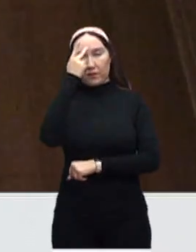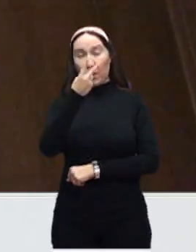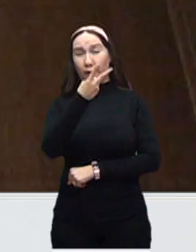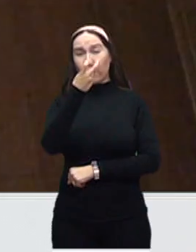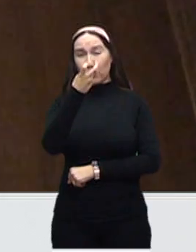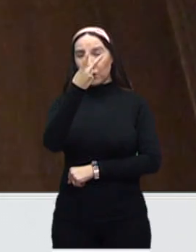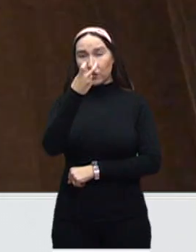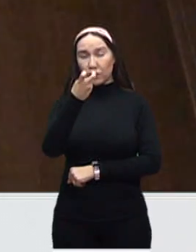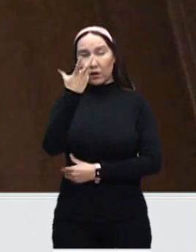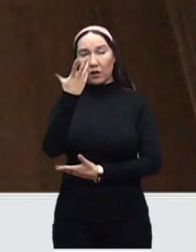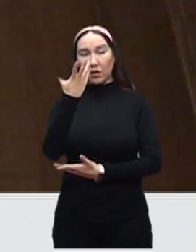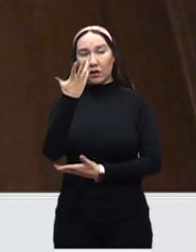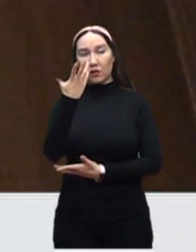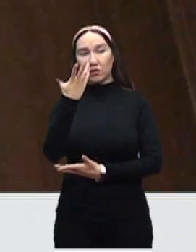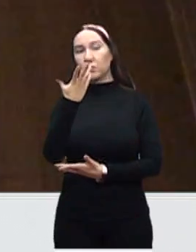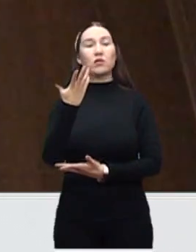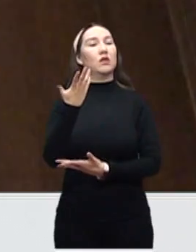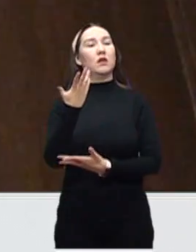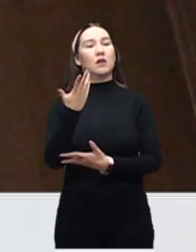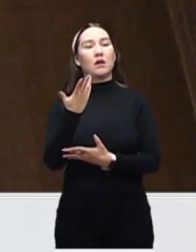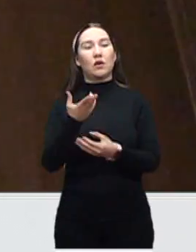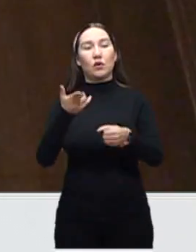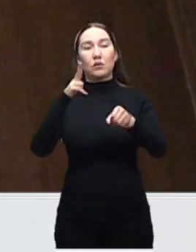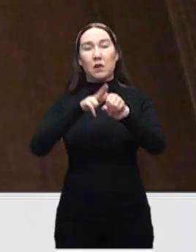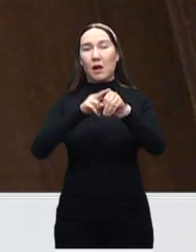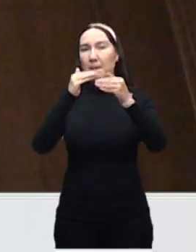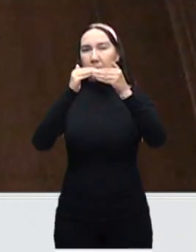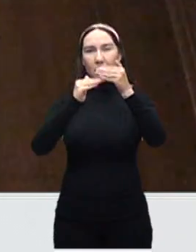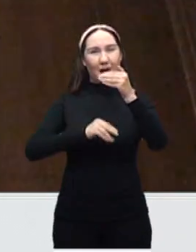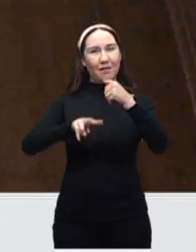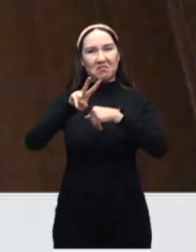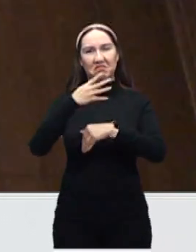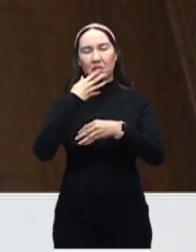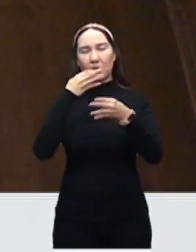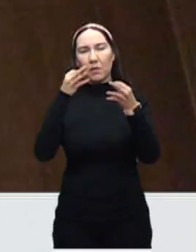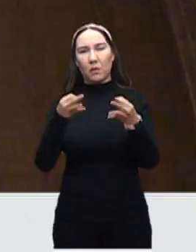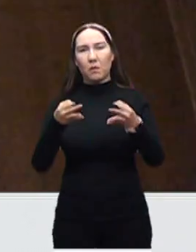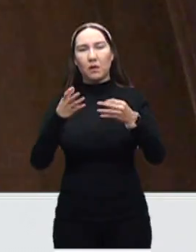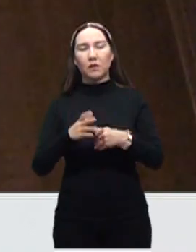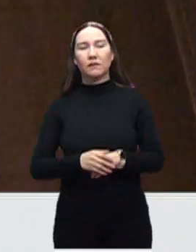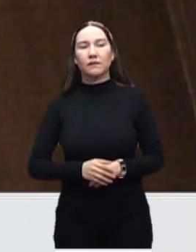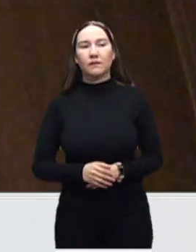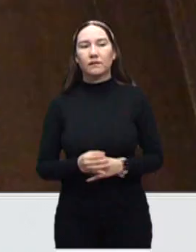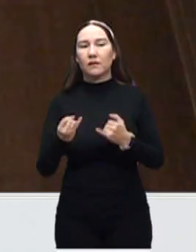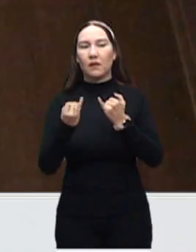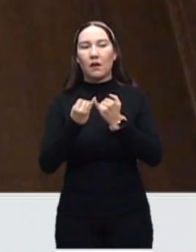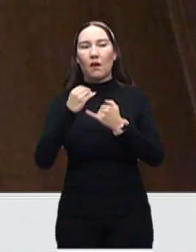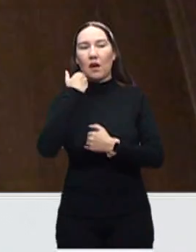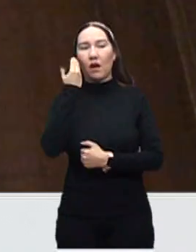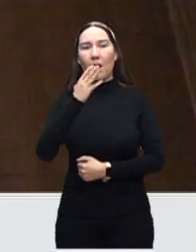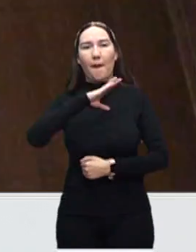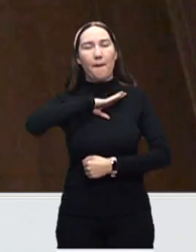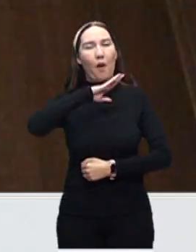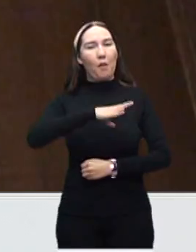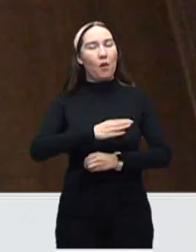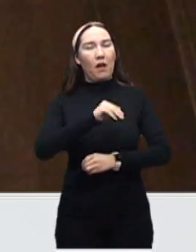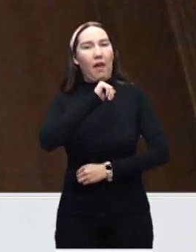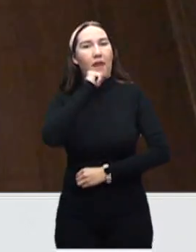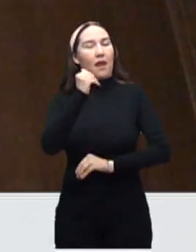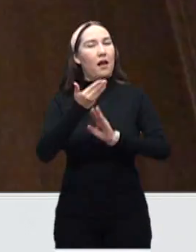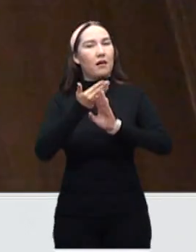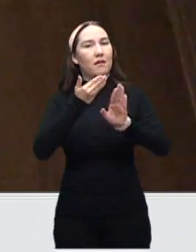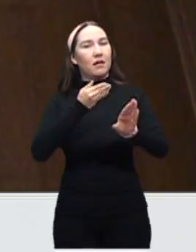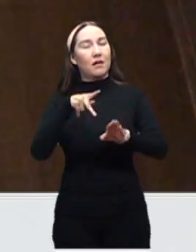hospitalizaciones en todo el estado sería extraordinario. Y, desde luego, quisiéramos que no hubiera defunciones, pero es una realidad.